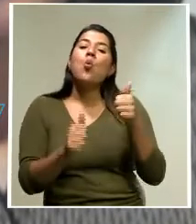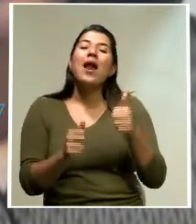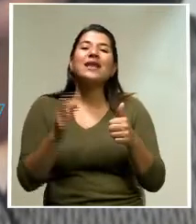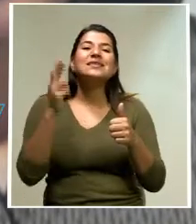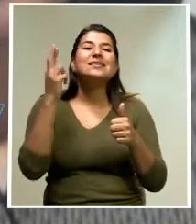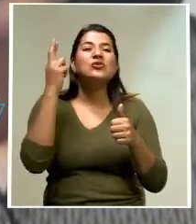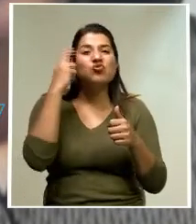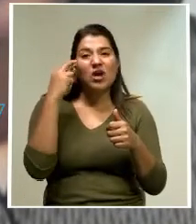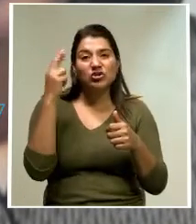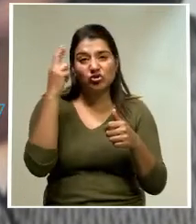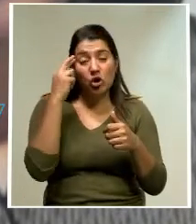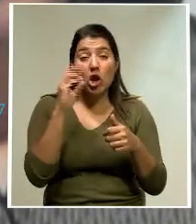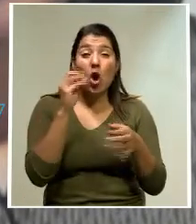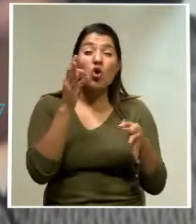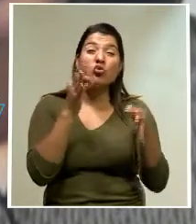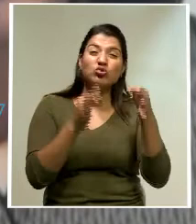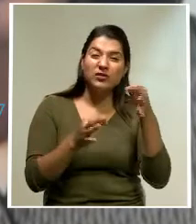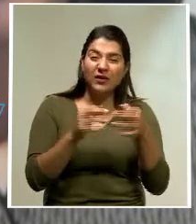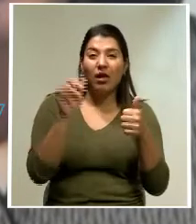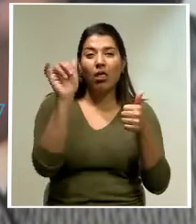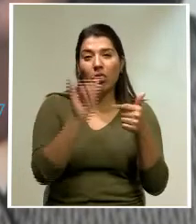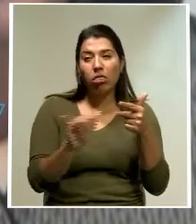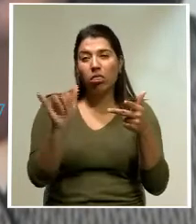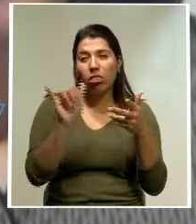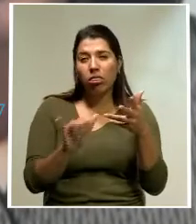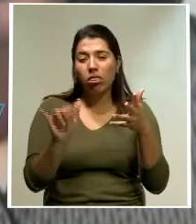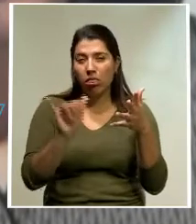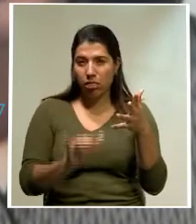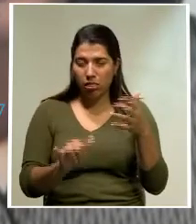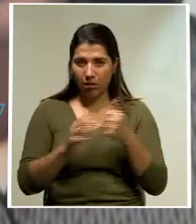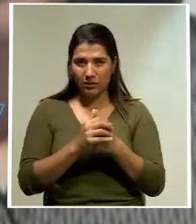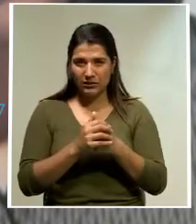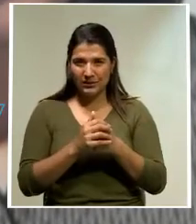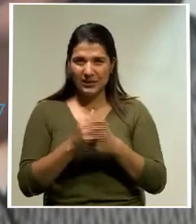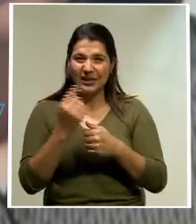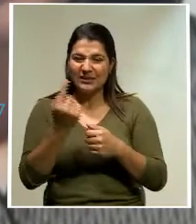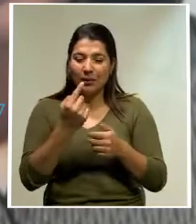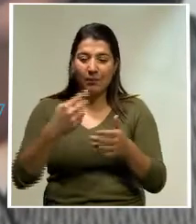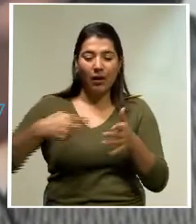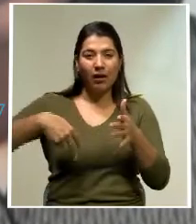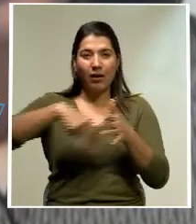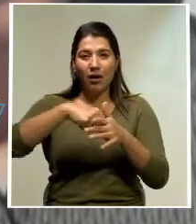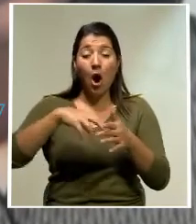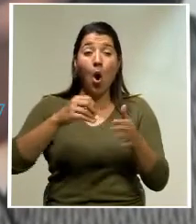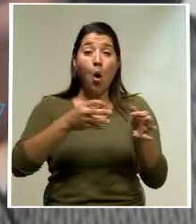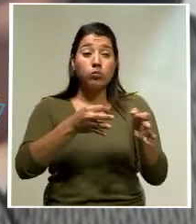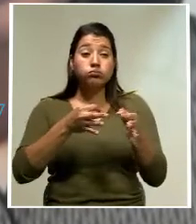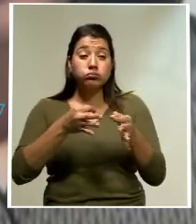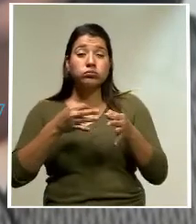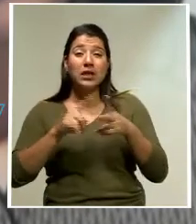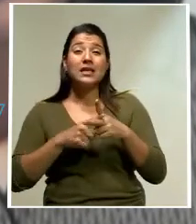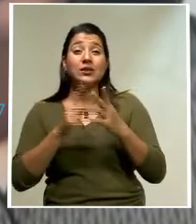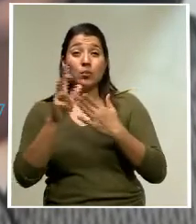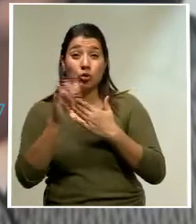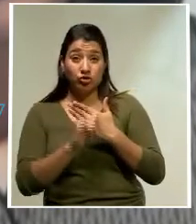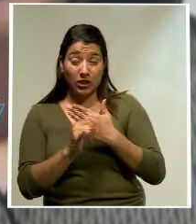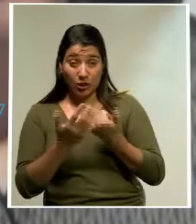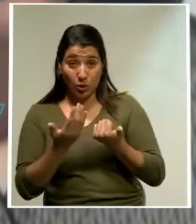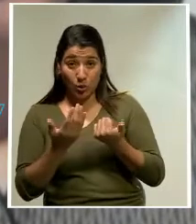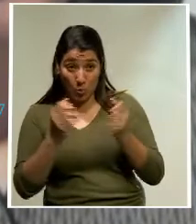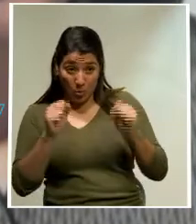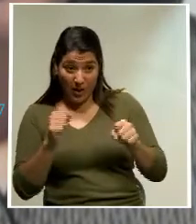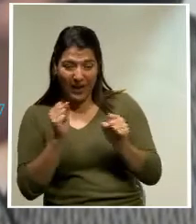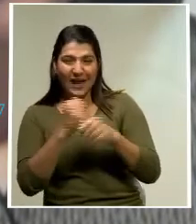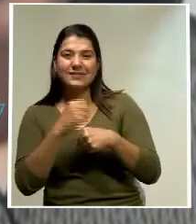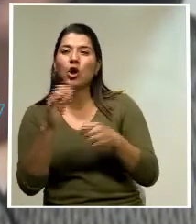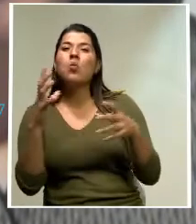instituciones están, de las que están demoradas, que traban o retardan el inicio de estos proyectos? ¿Cuál